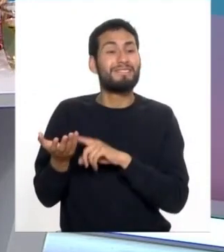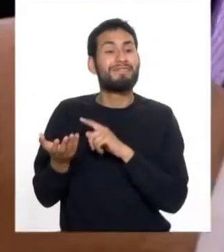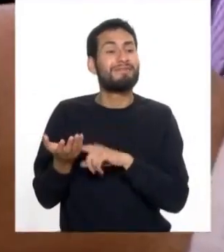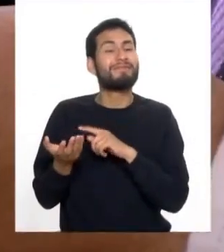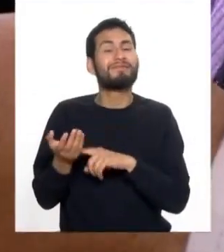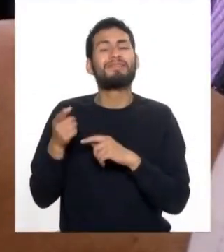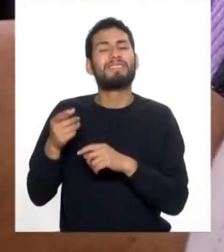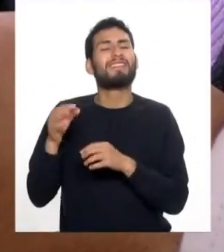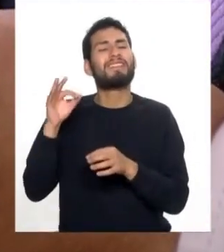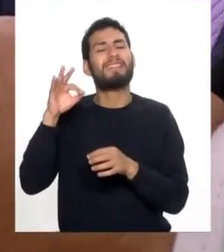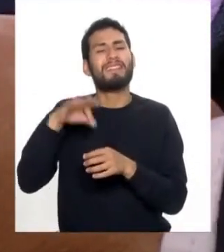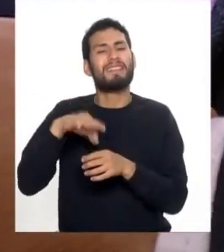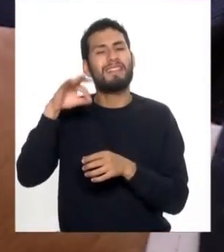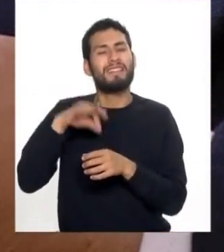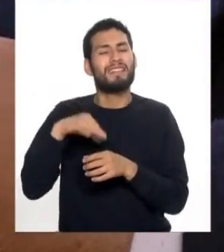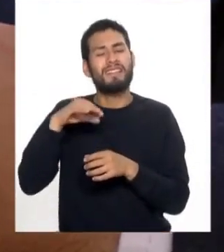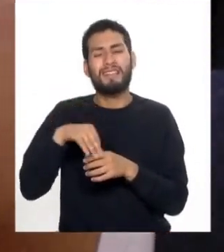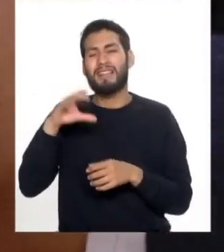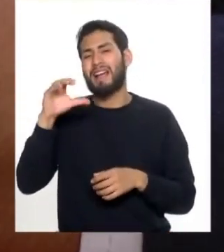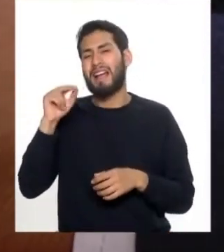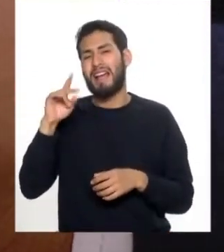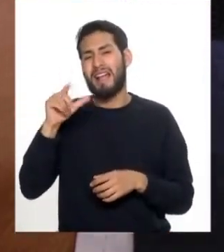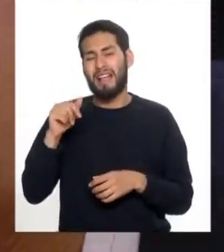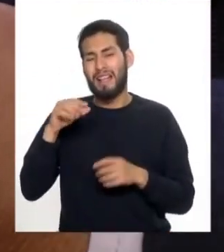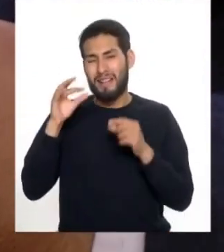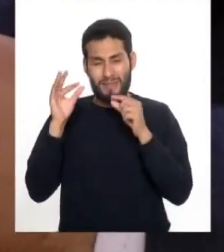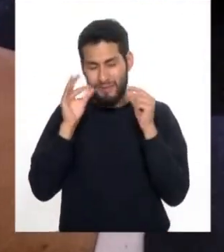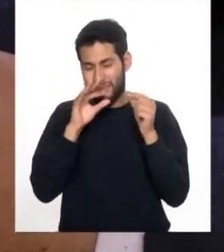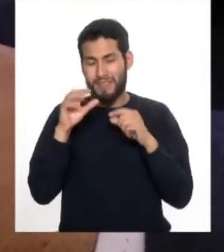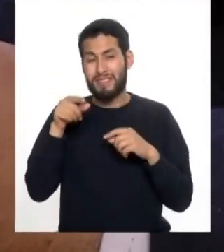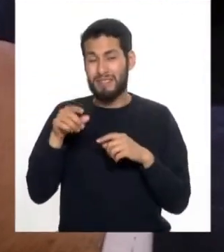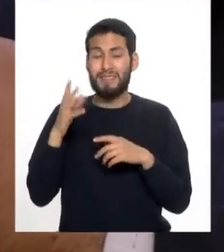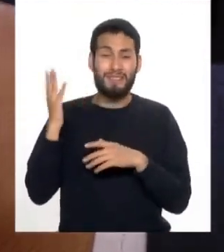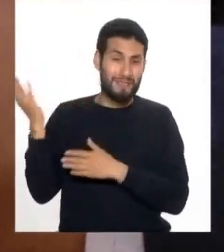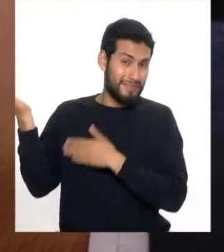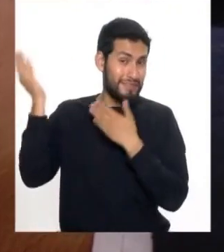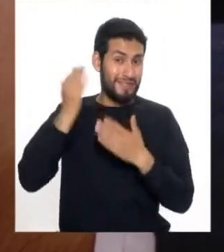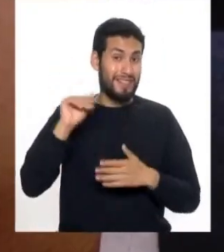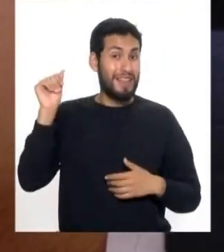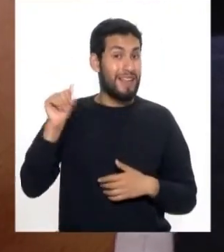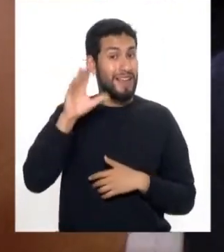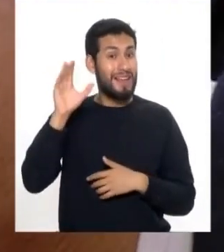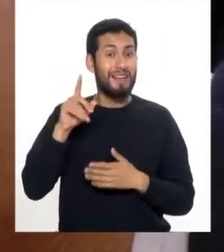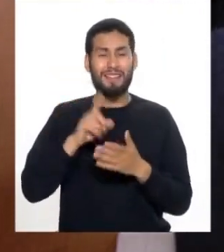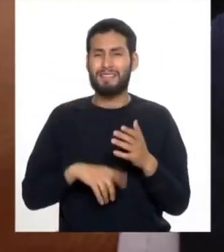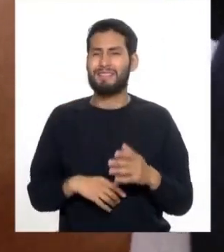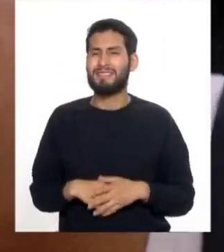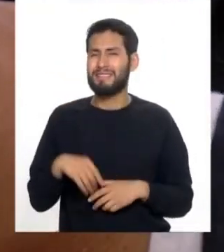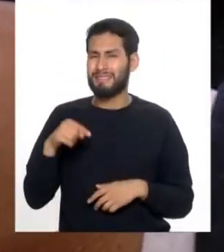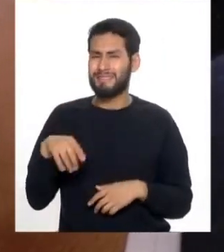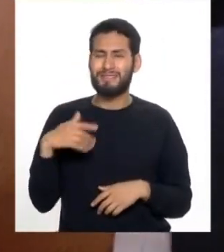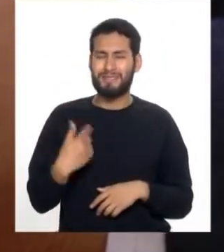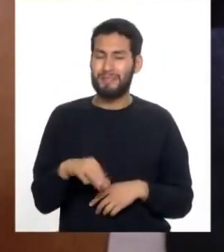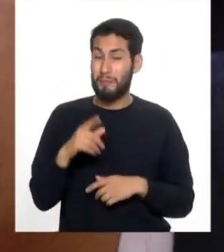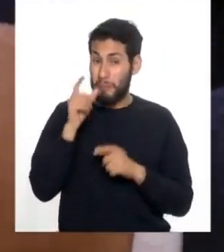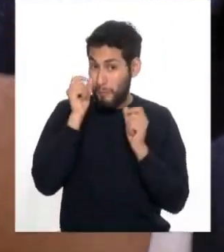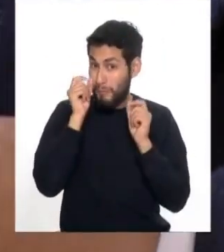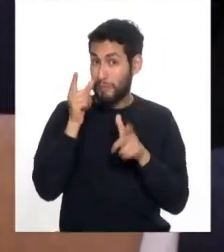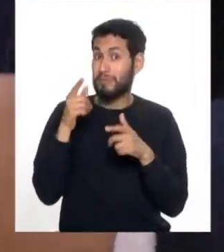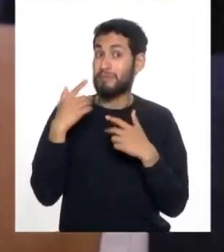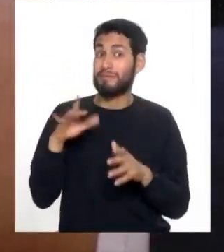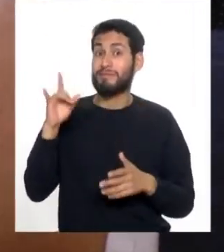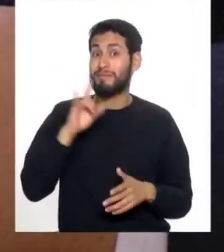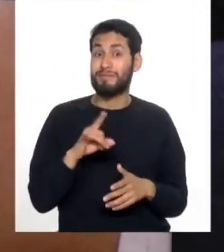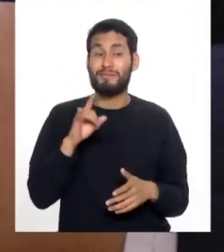el famoso té la camellia sinensis una planta que también viene del Asia y que es una planta muy interesante y muy